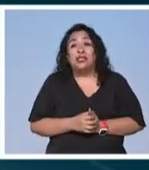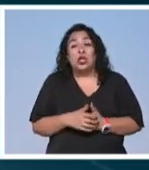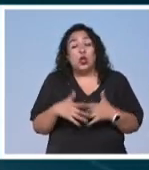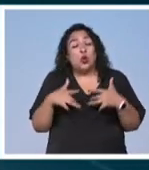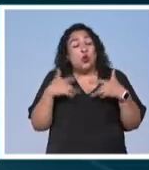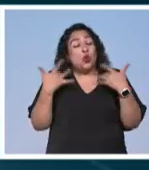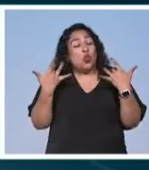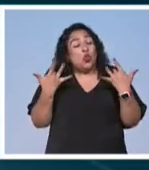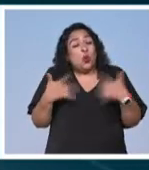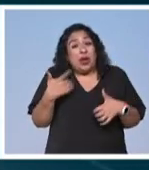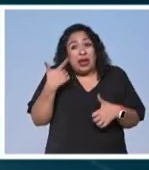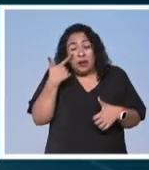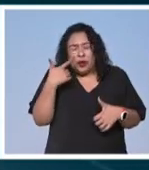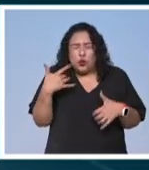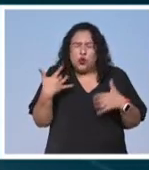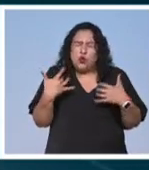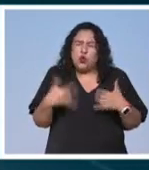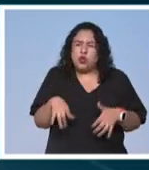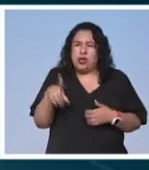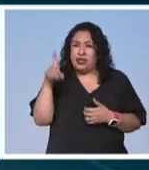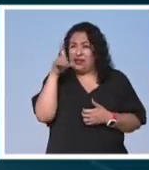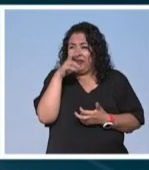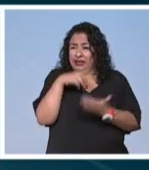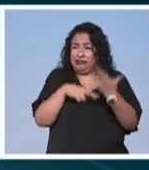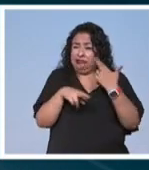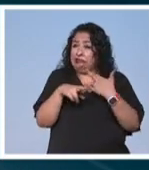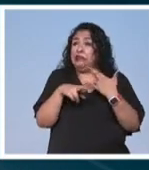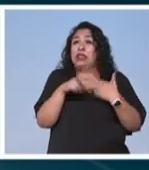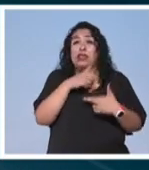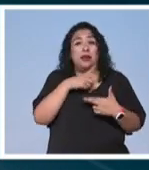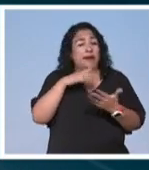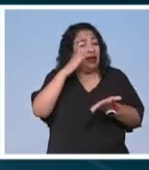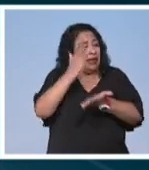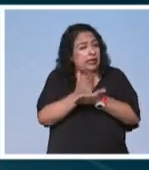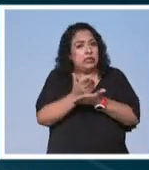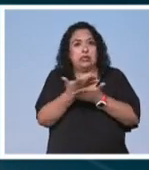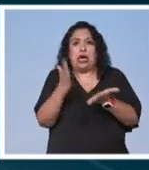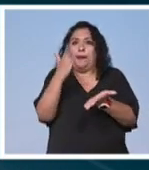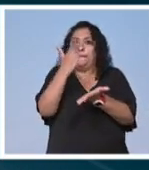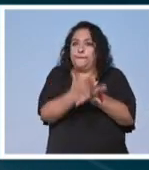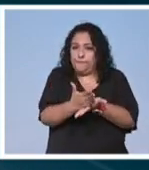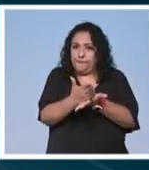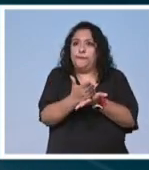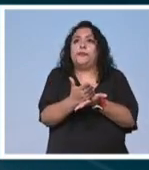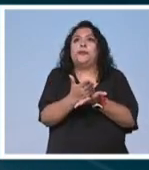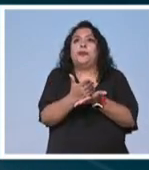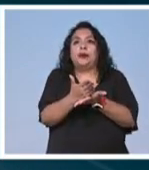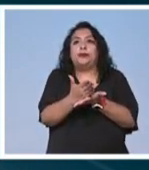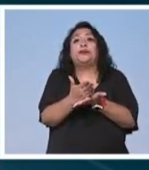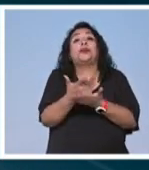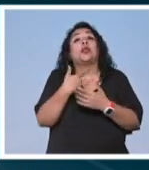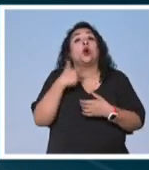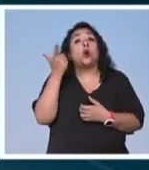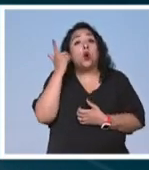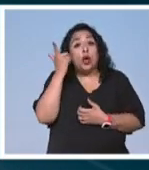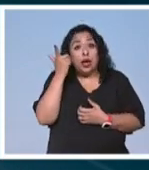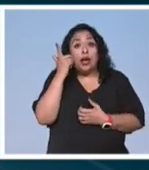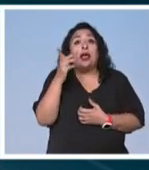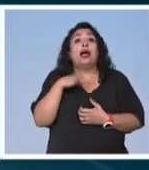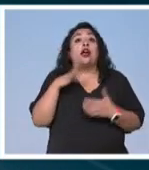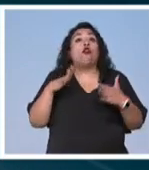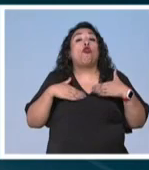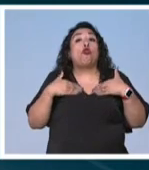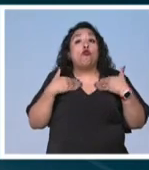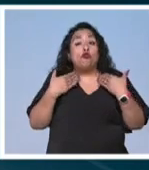muy doloroso ver esto es difícil revertirlo hay que detenerlo por lo pronto hay que detenerlo por lo pronto y esperar y tener la